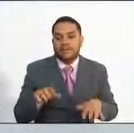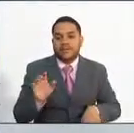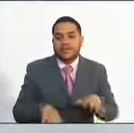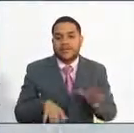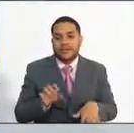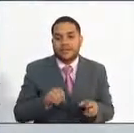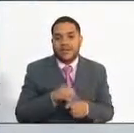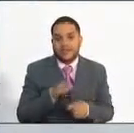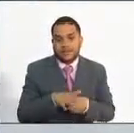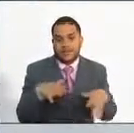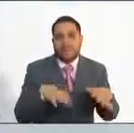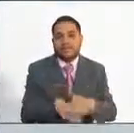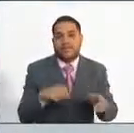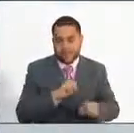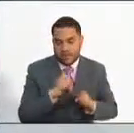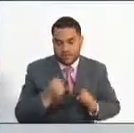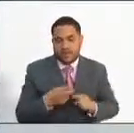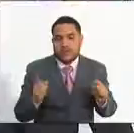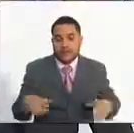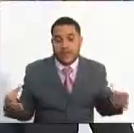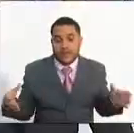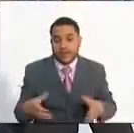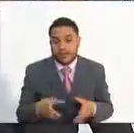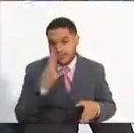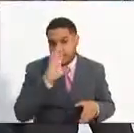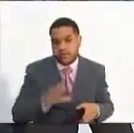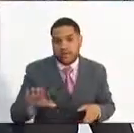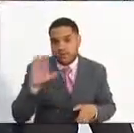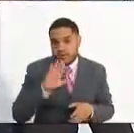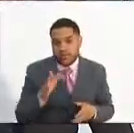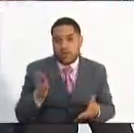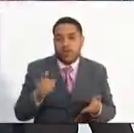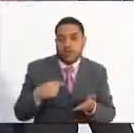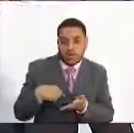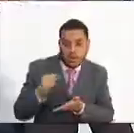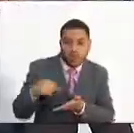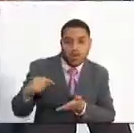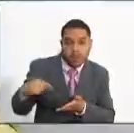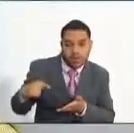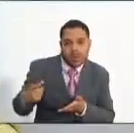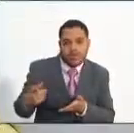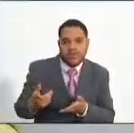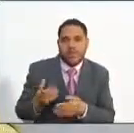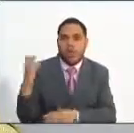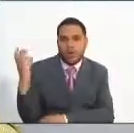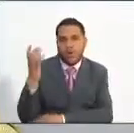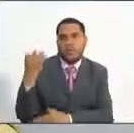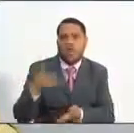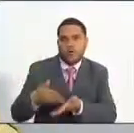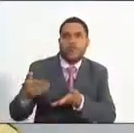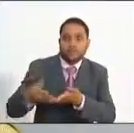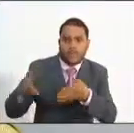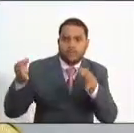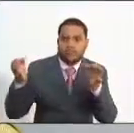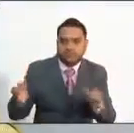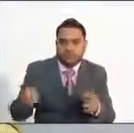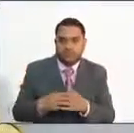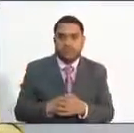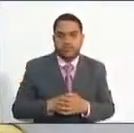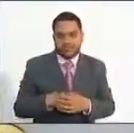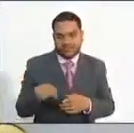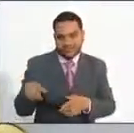de Integración Social y la Agencia Nacional de Contratación Colombia Compra Eficiente. En ese sentido, en esa primera etapa